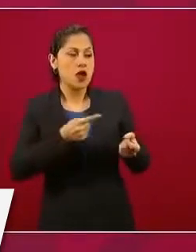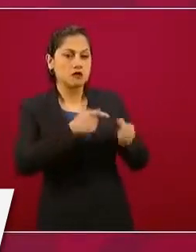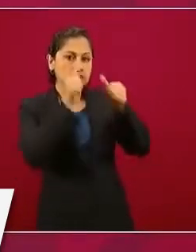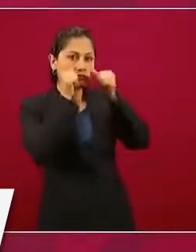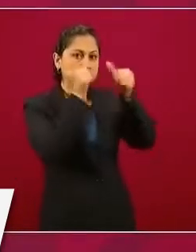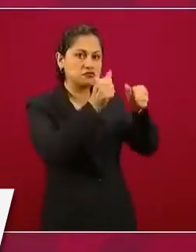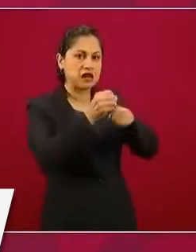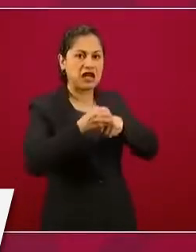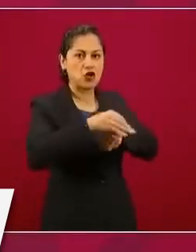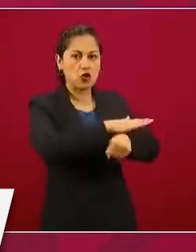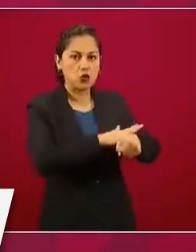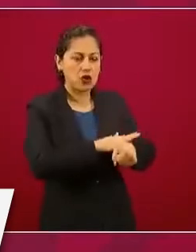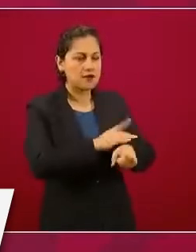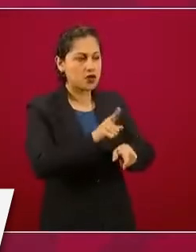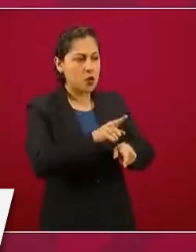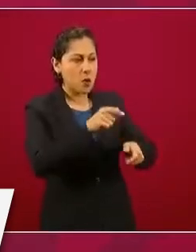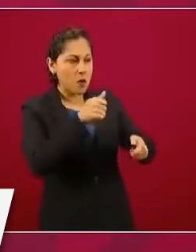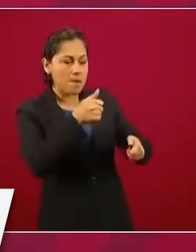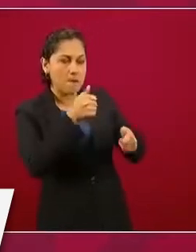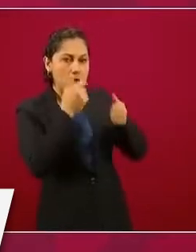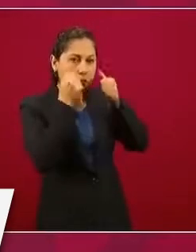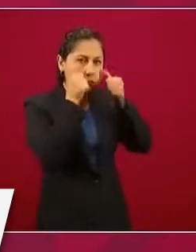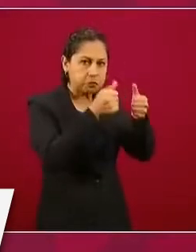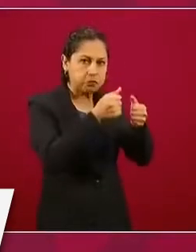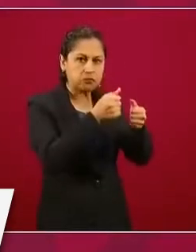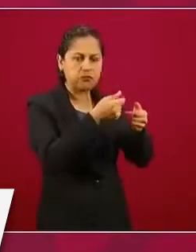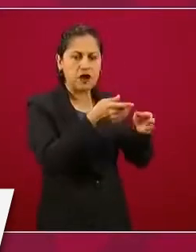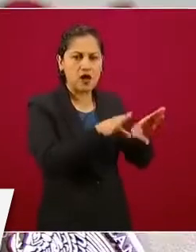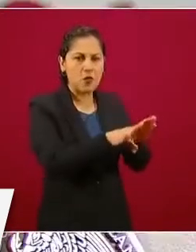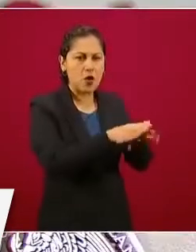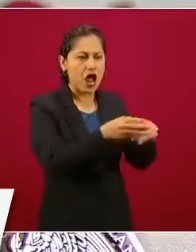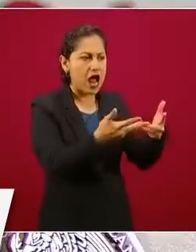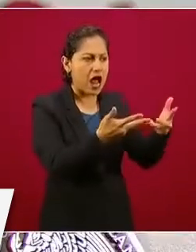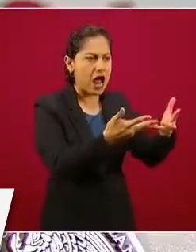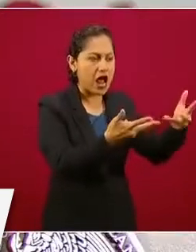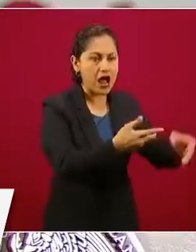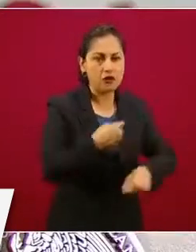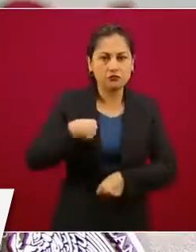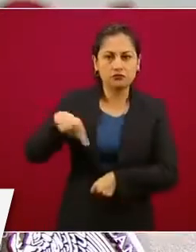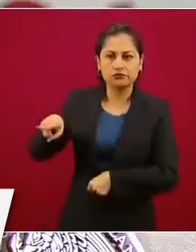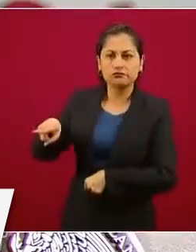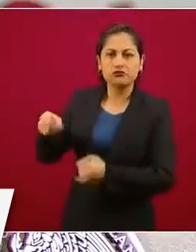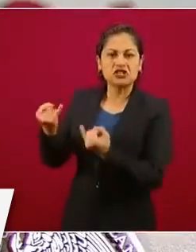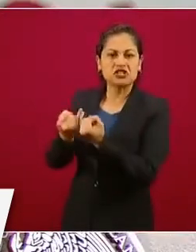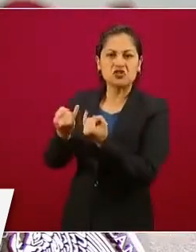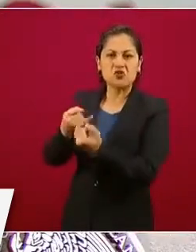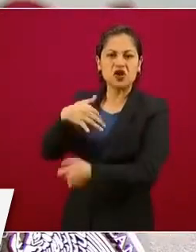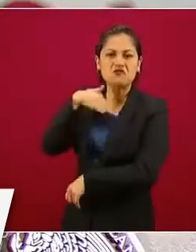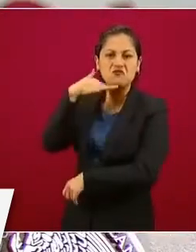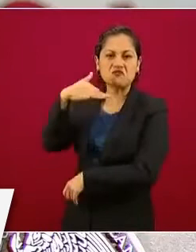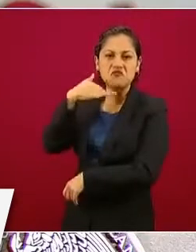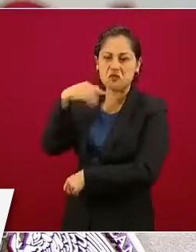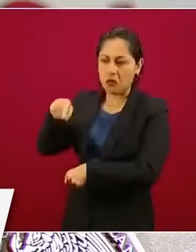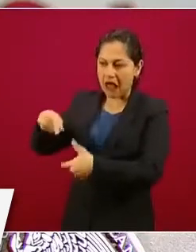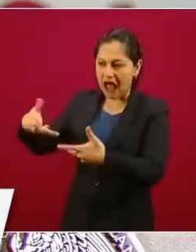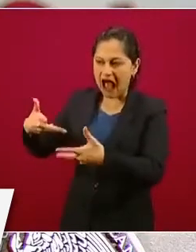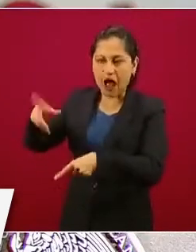y así con puño cerrado, puño fuerte,